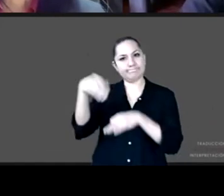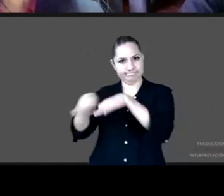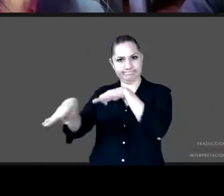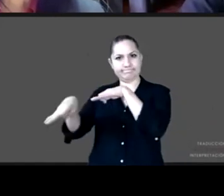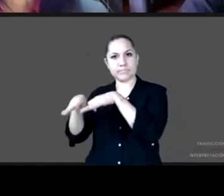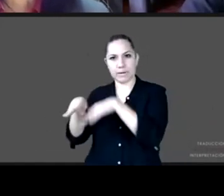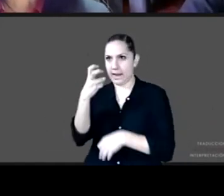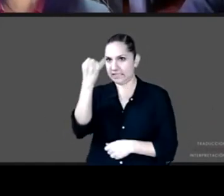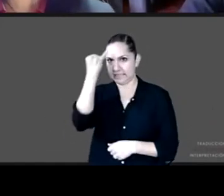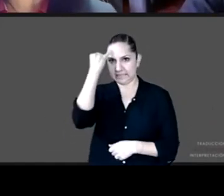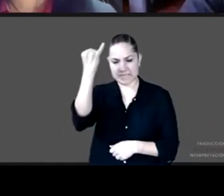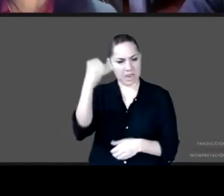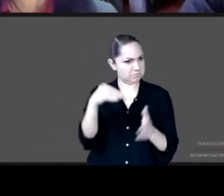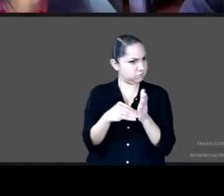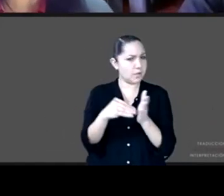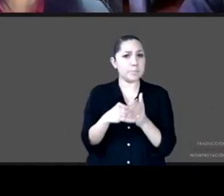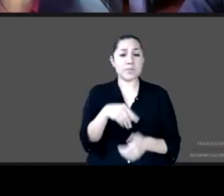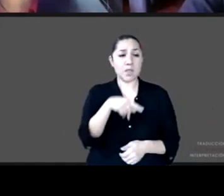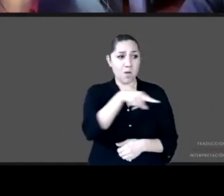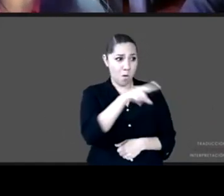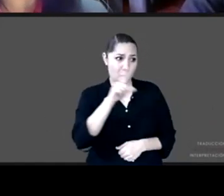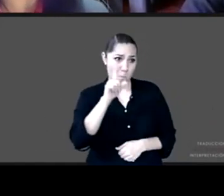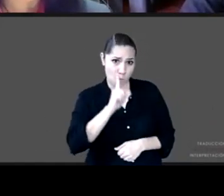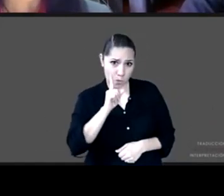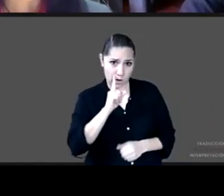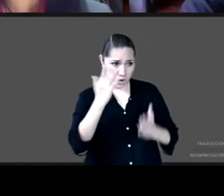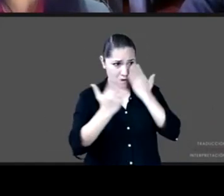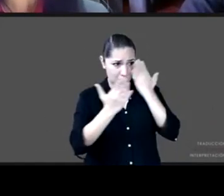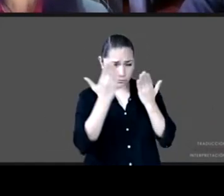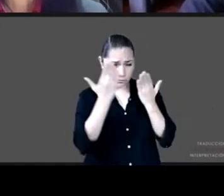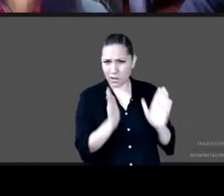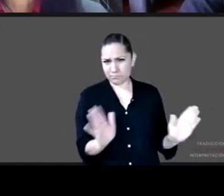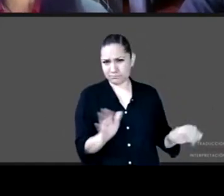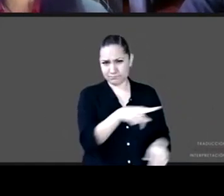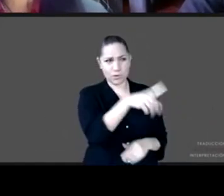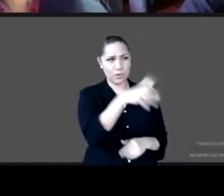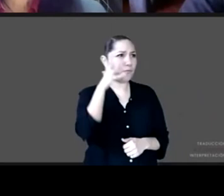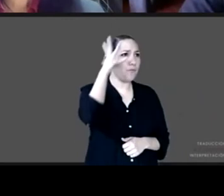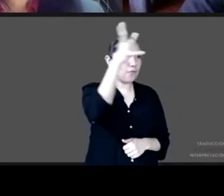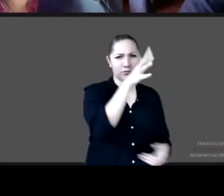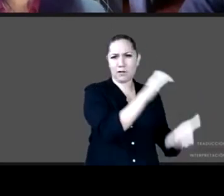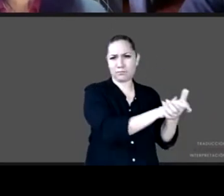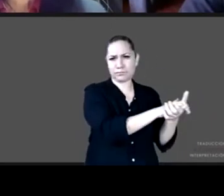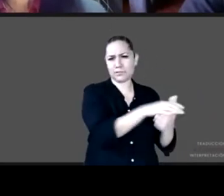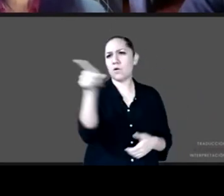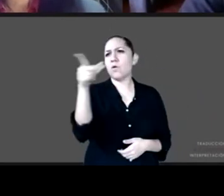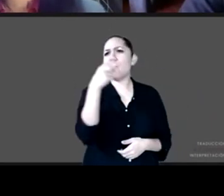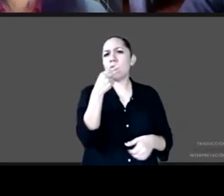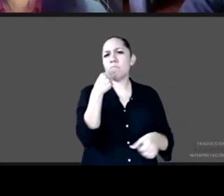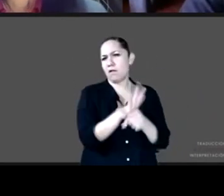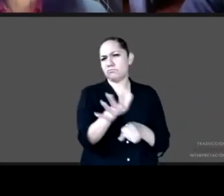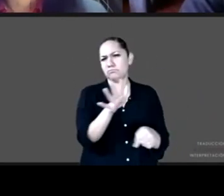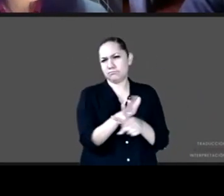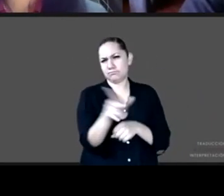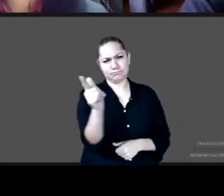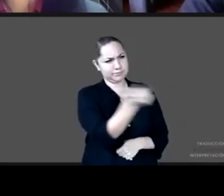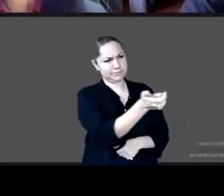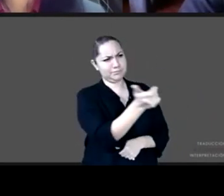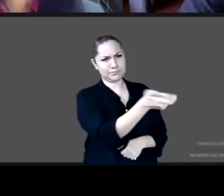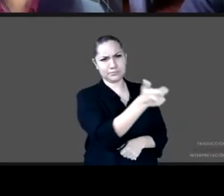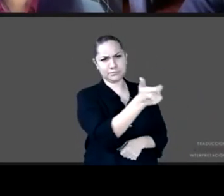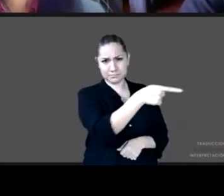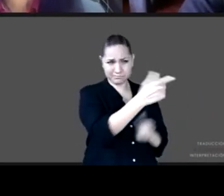mujer no necesita estudiar porque se va a casar y la va a mantener el marido. O sea, esta cultura sigue muy